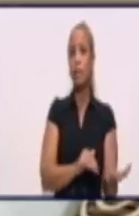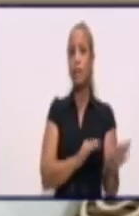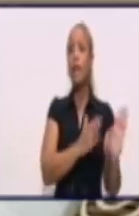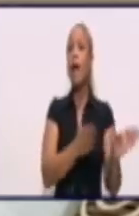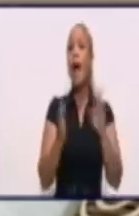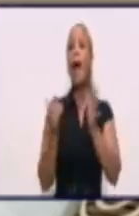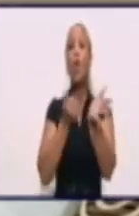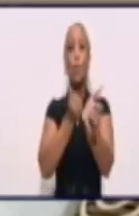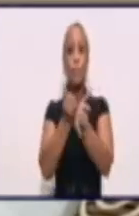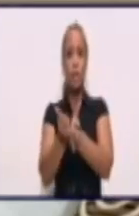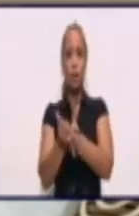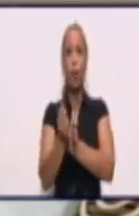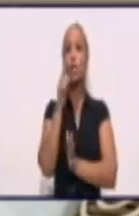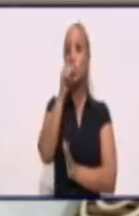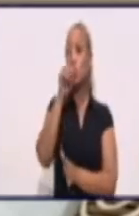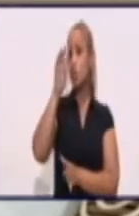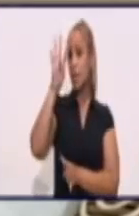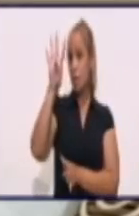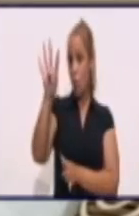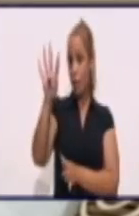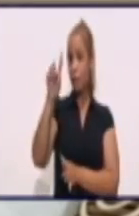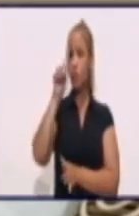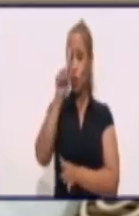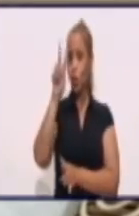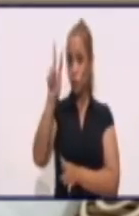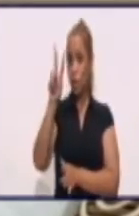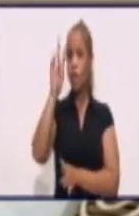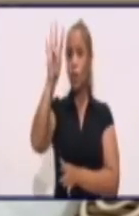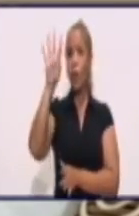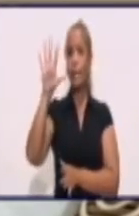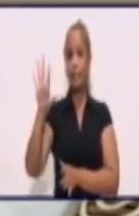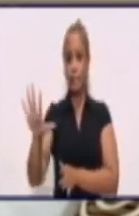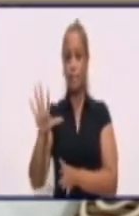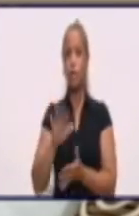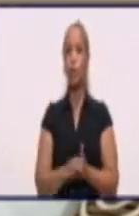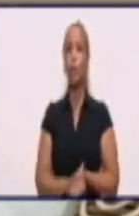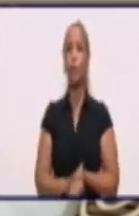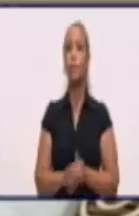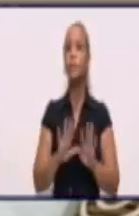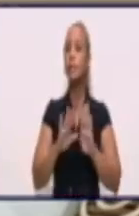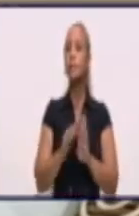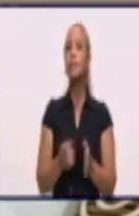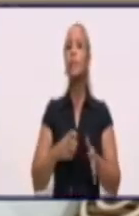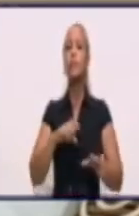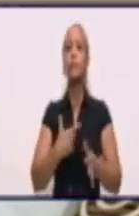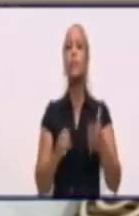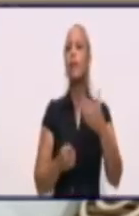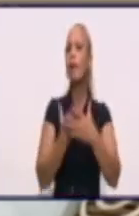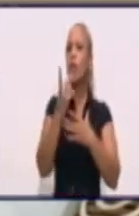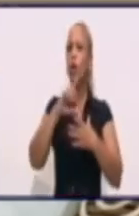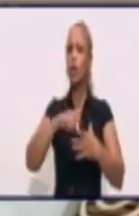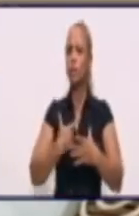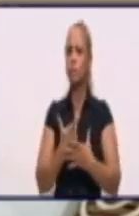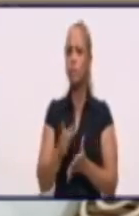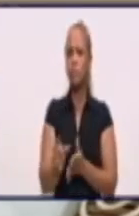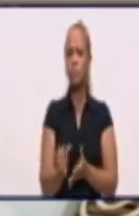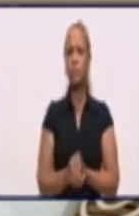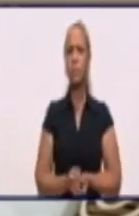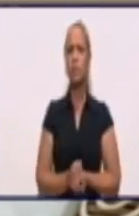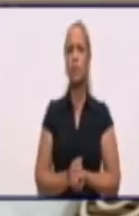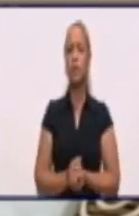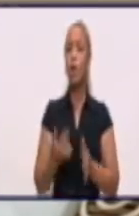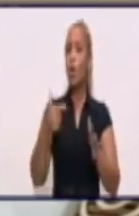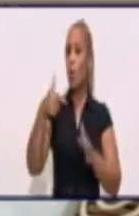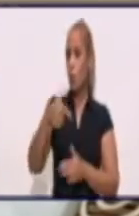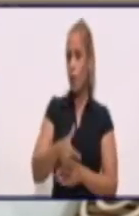los miércoles 12 y 45. Ya lo saben todos los artistas y creadores de la Unidad. Miércoles 12 y 45. Los